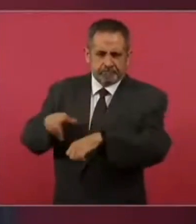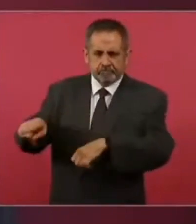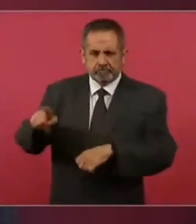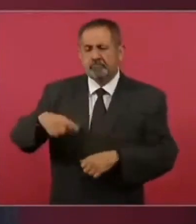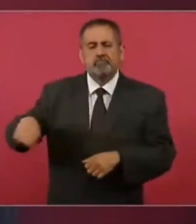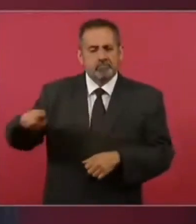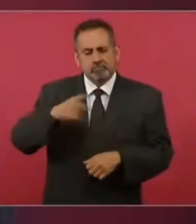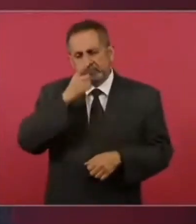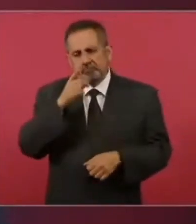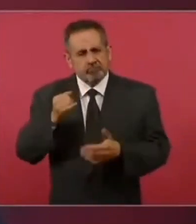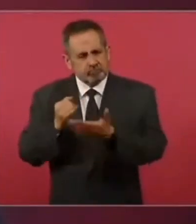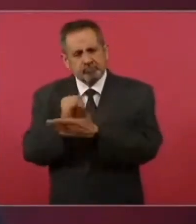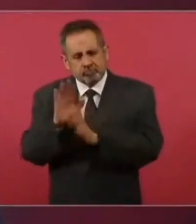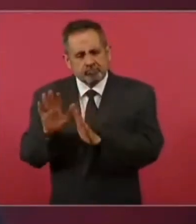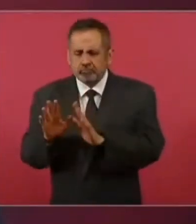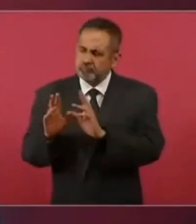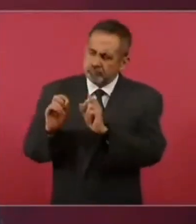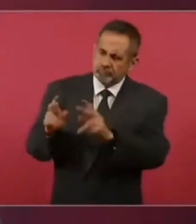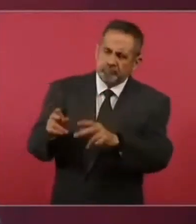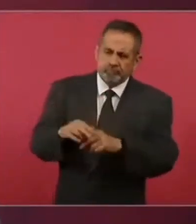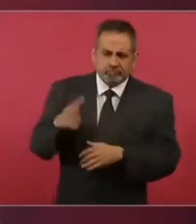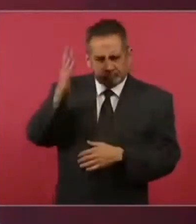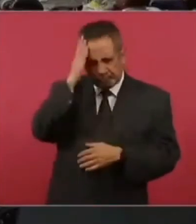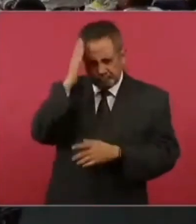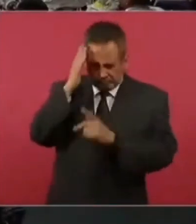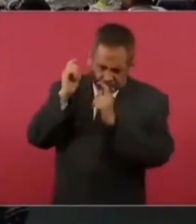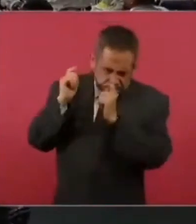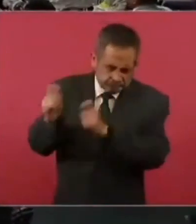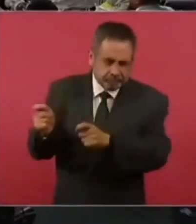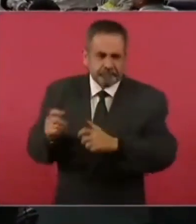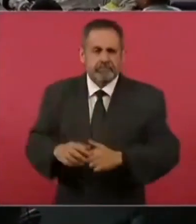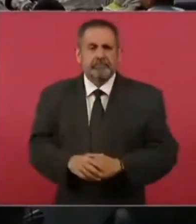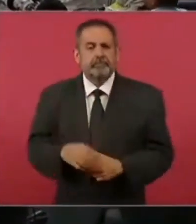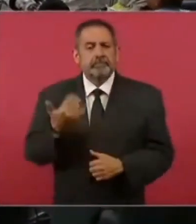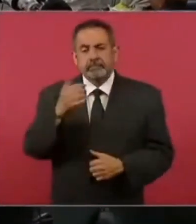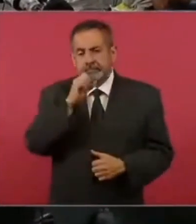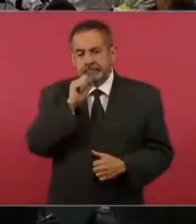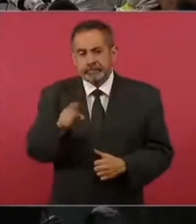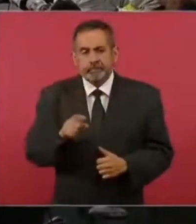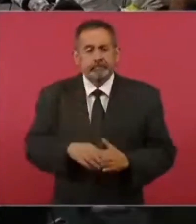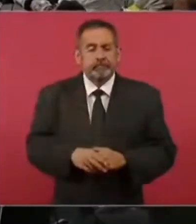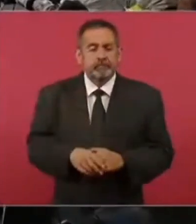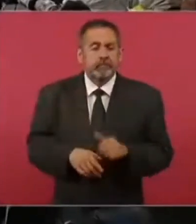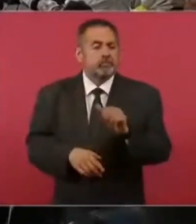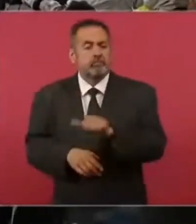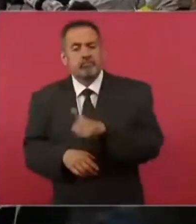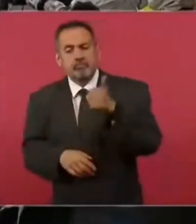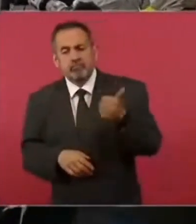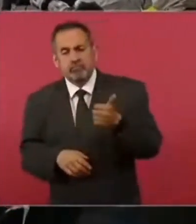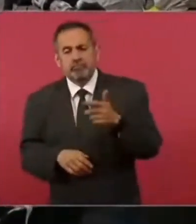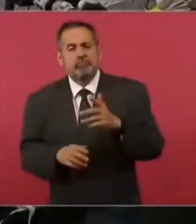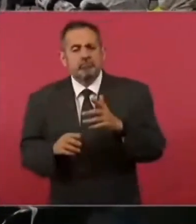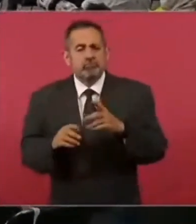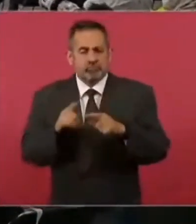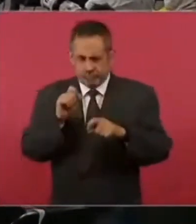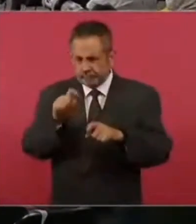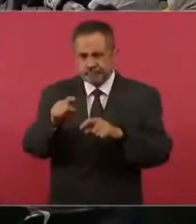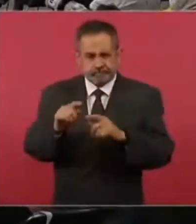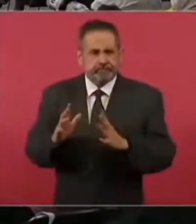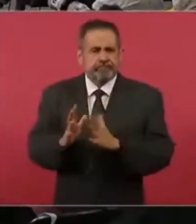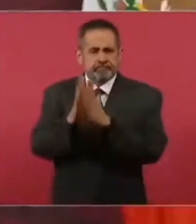tengan el liderazgo, y otros que van a participar